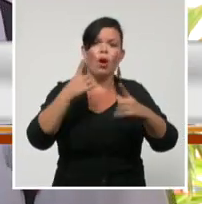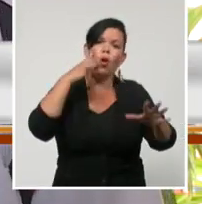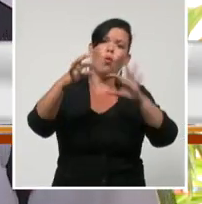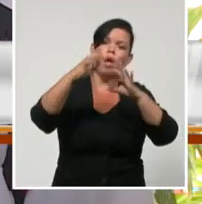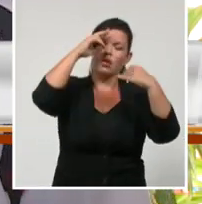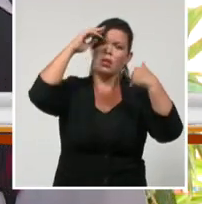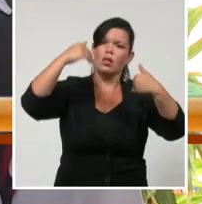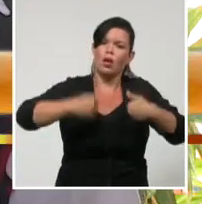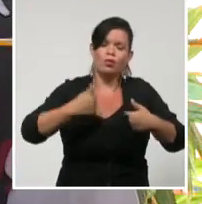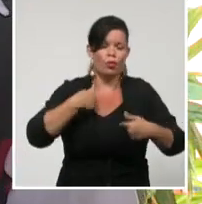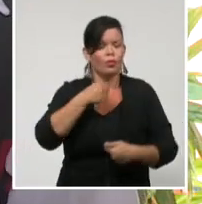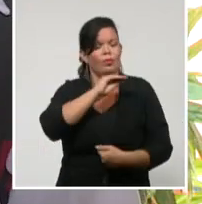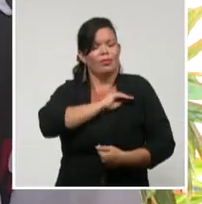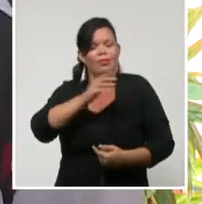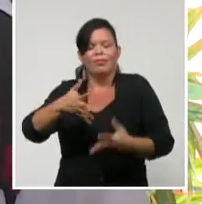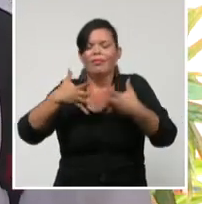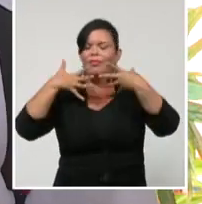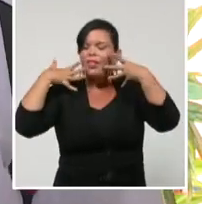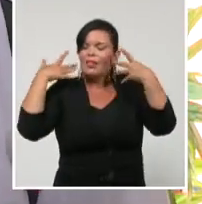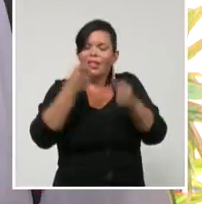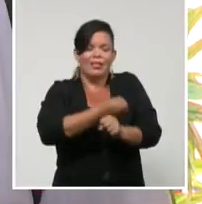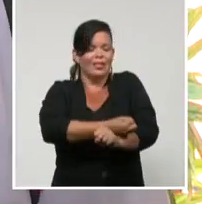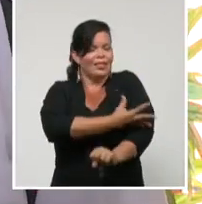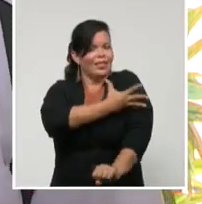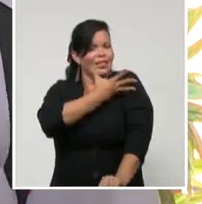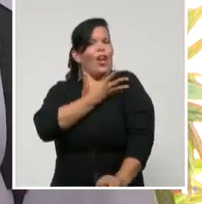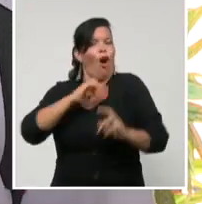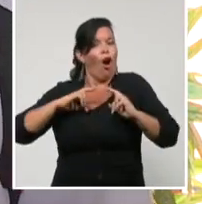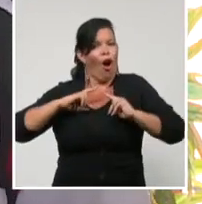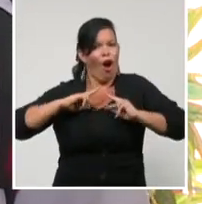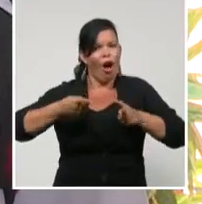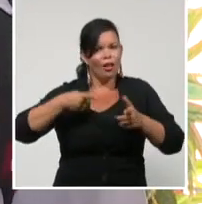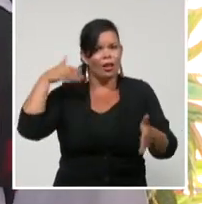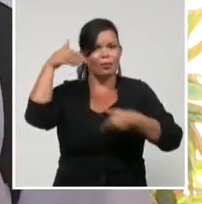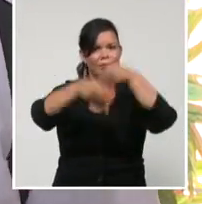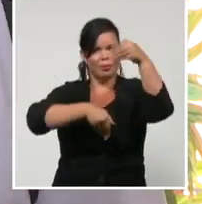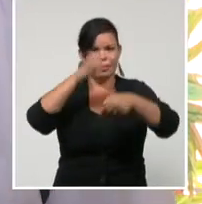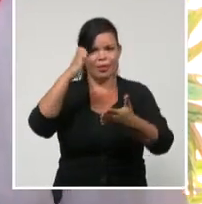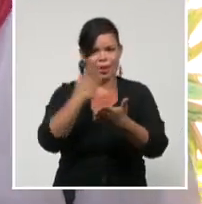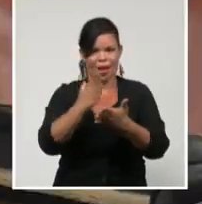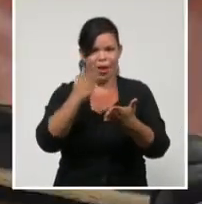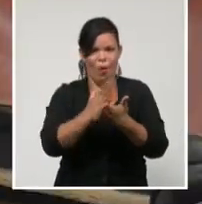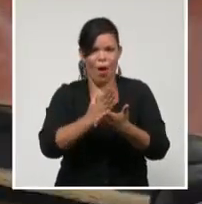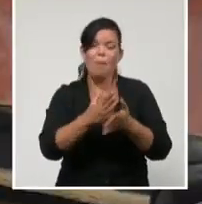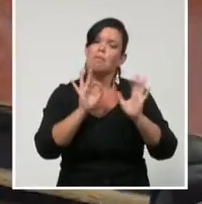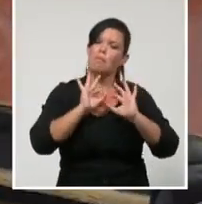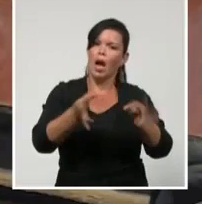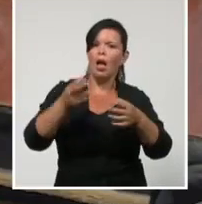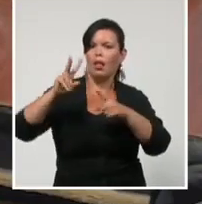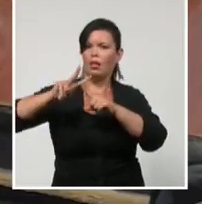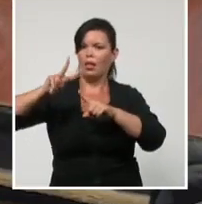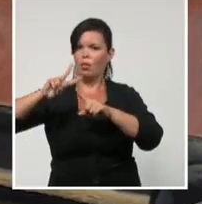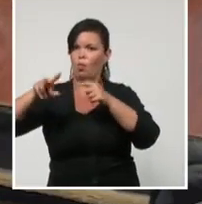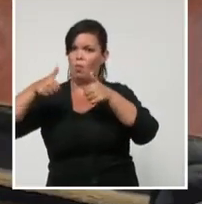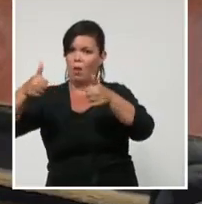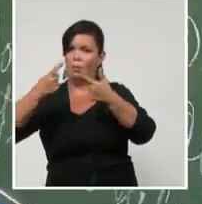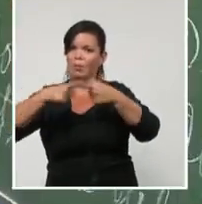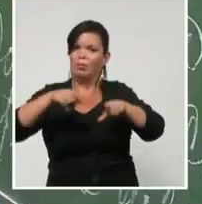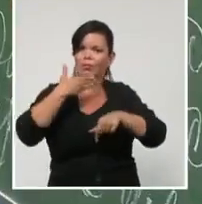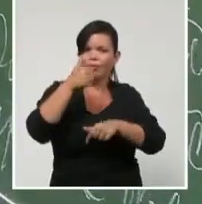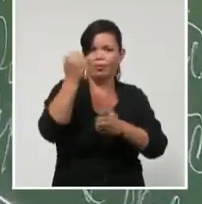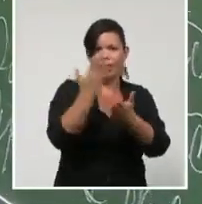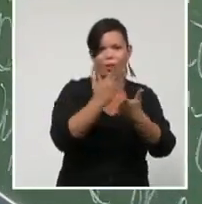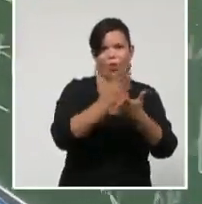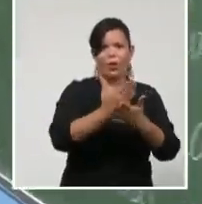y muy contento de volverme a encontrar con mi escuela, con mis amigos. Las teleclases fueron maravillosas. La reorganización de las aulas